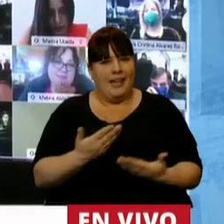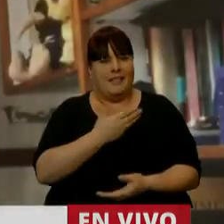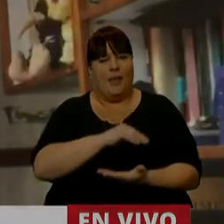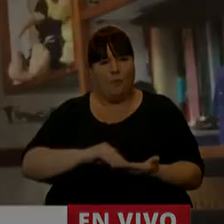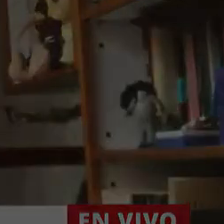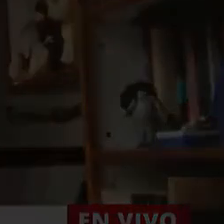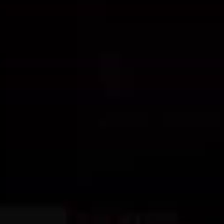diputado Valdés.